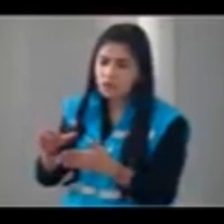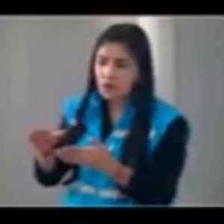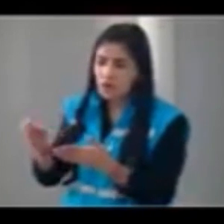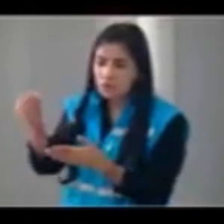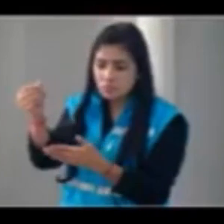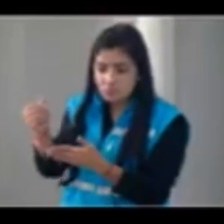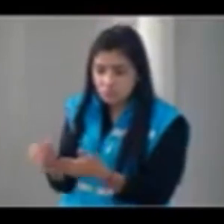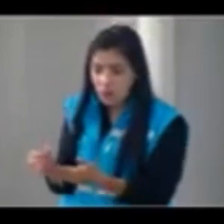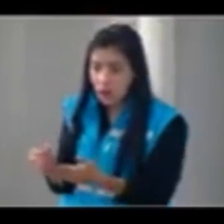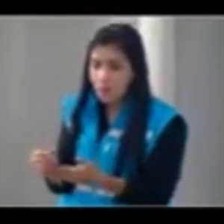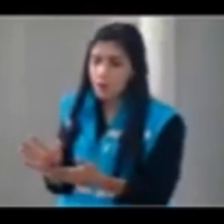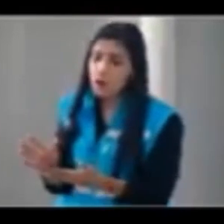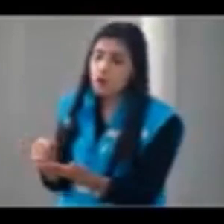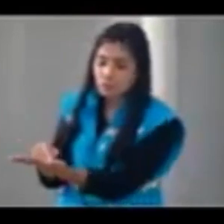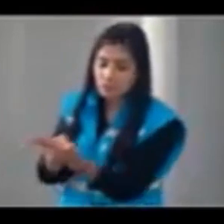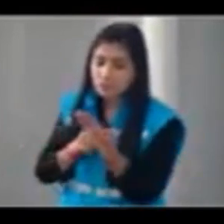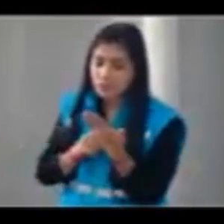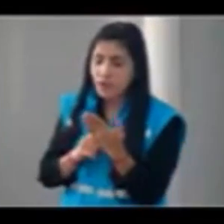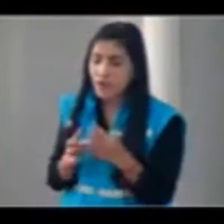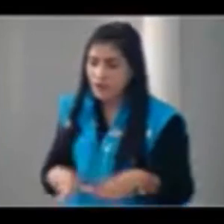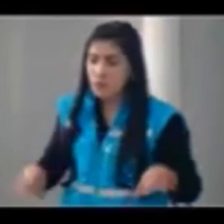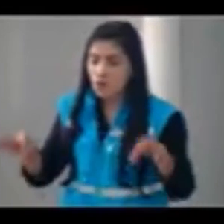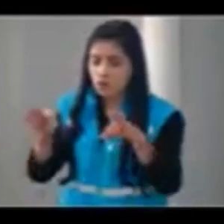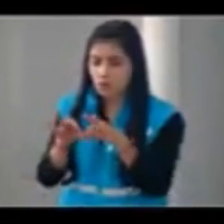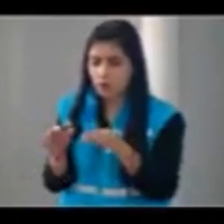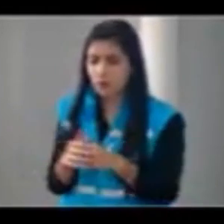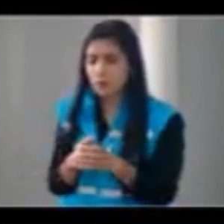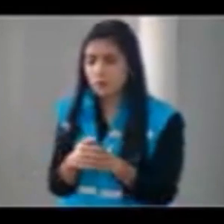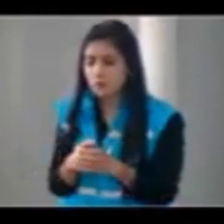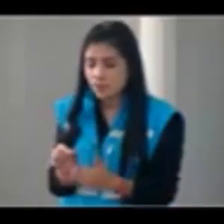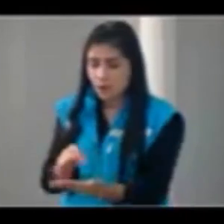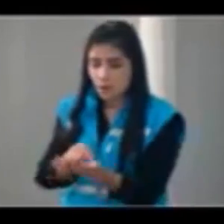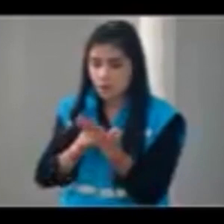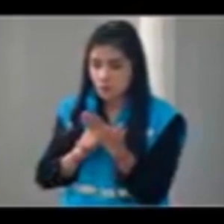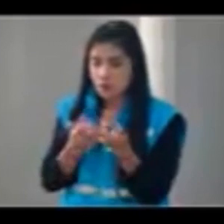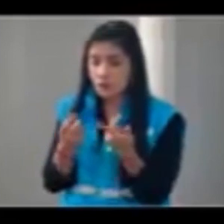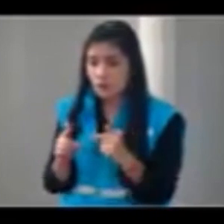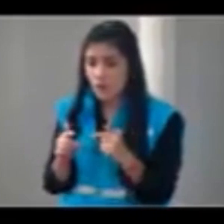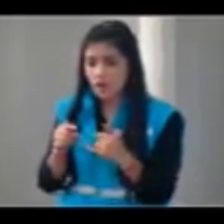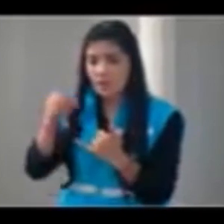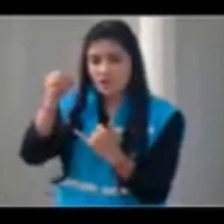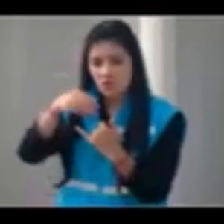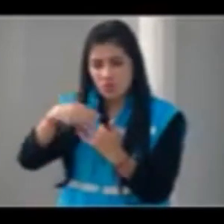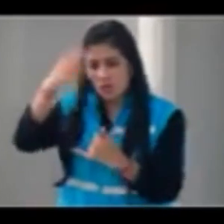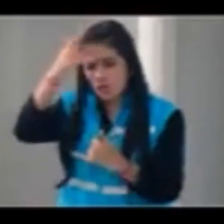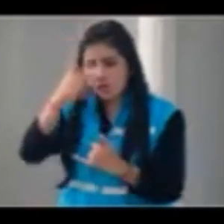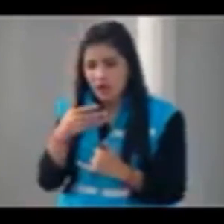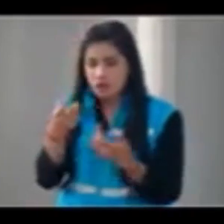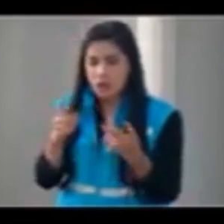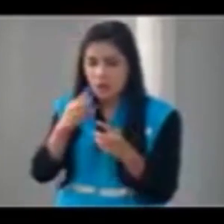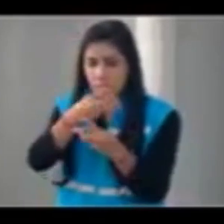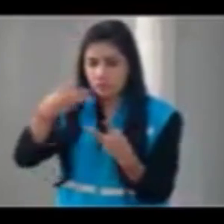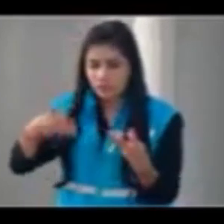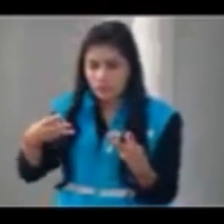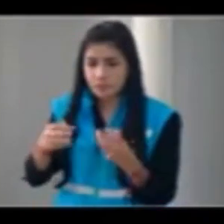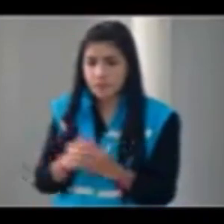concejales y además de manera pública ponerlo en las distintas redes sociales de Telemedellín los estados